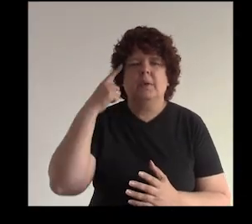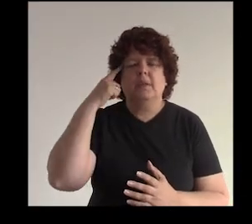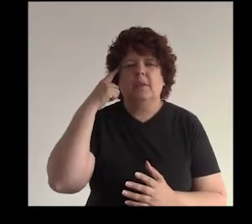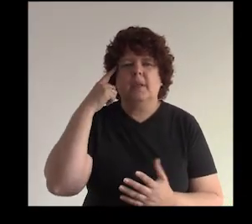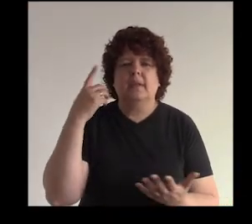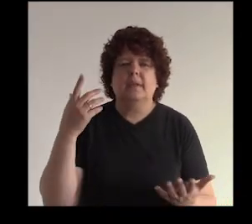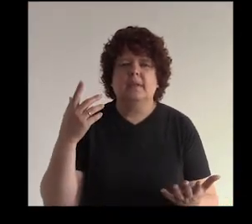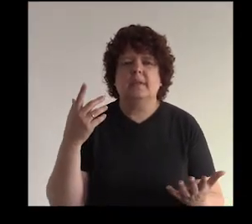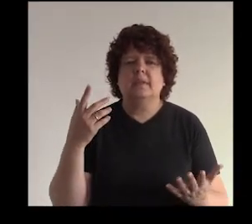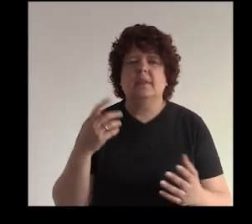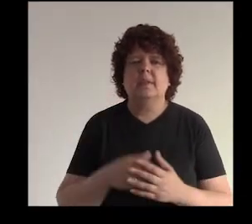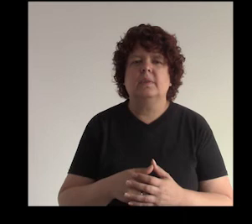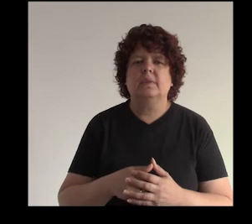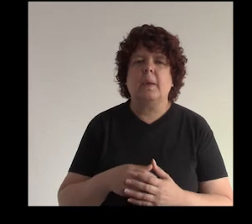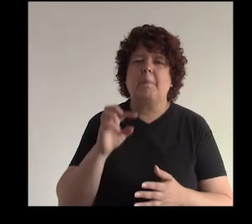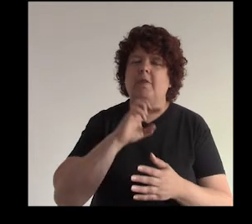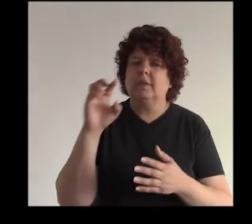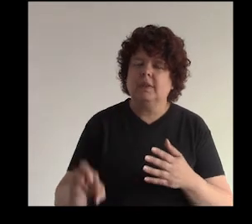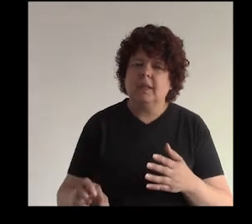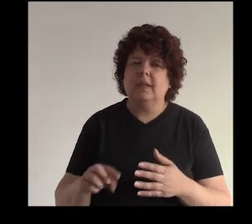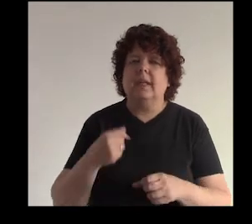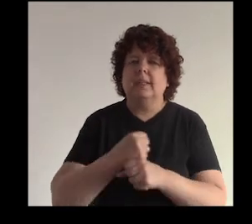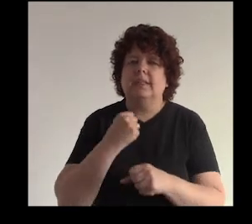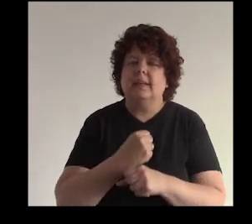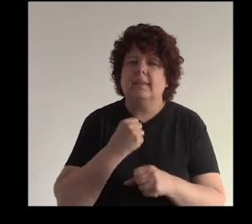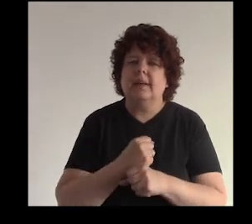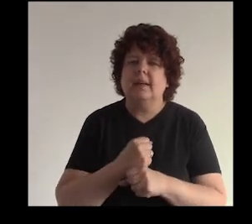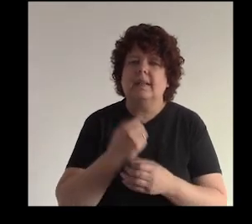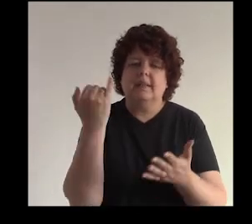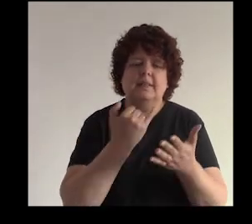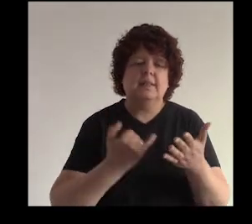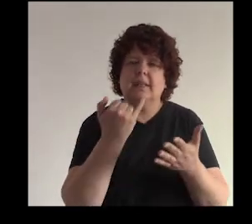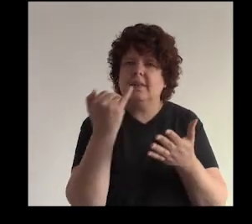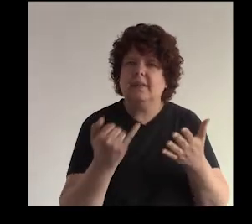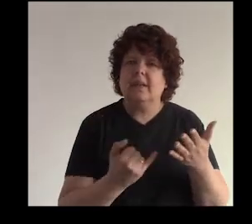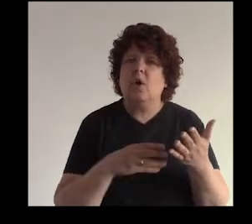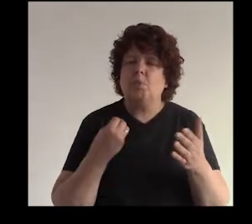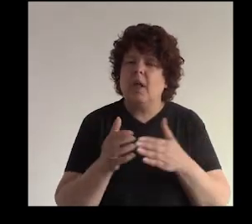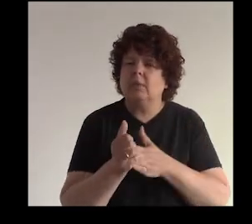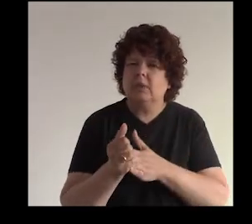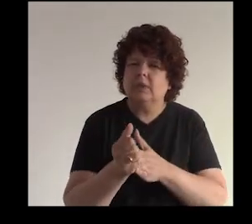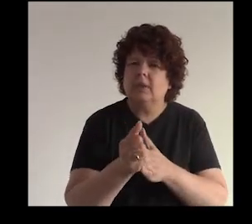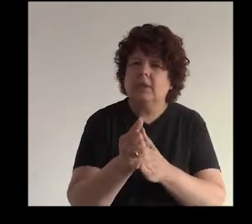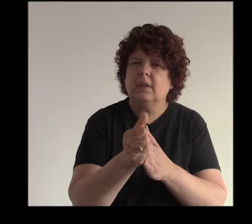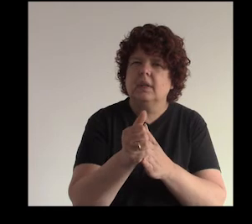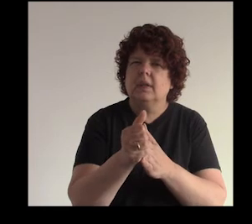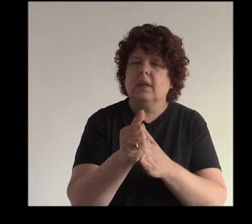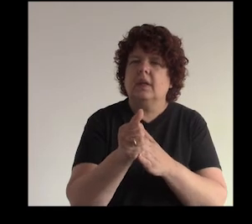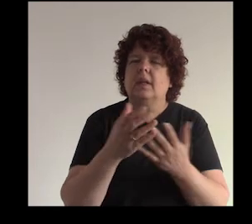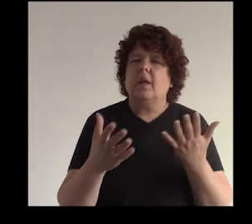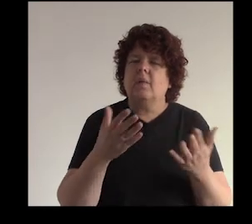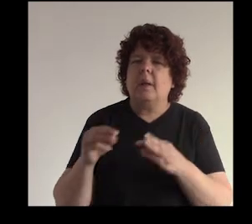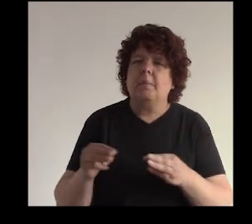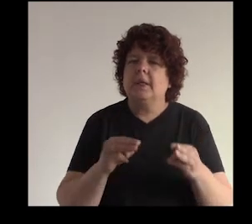considero que justamente los profesionales que trabajan en el tema de diseño gráfico podrían orientar a